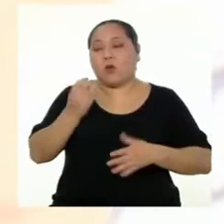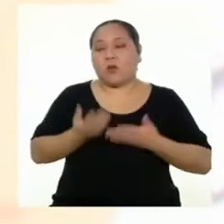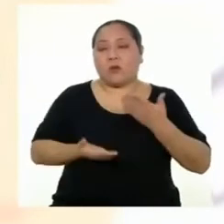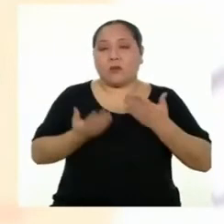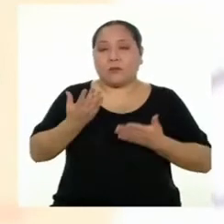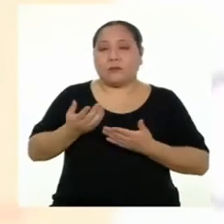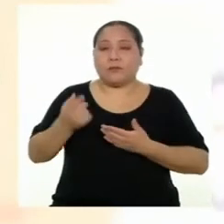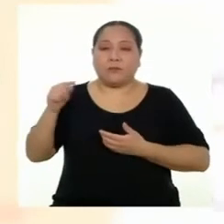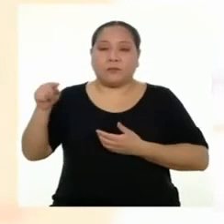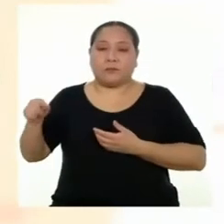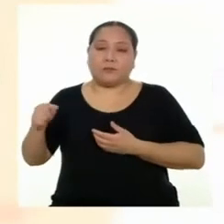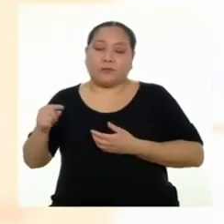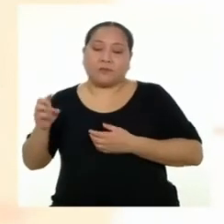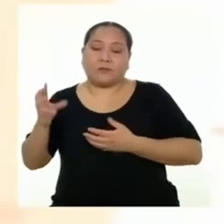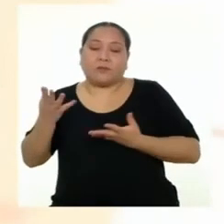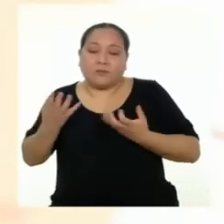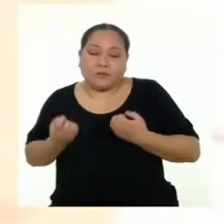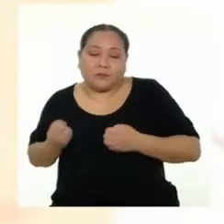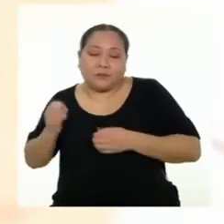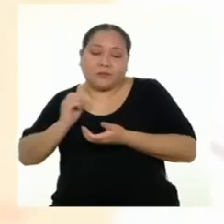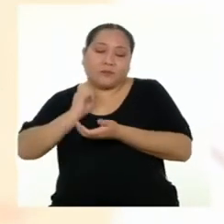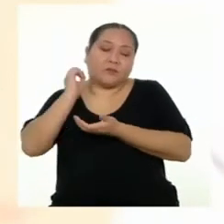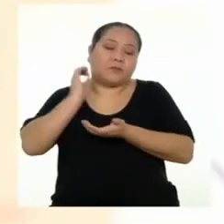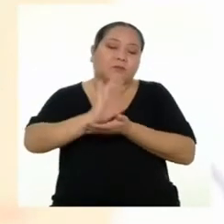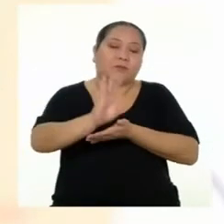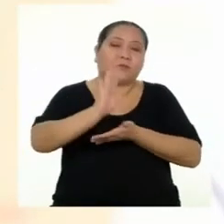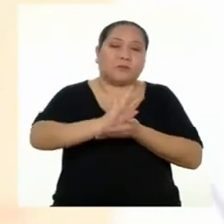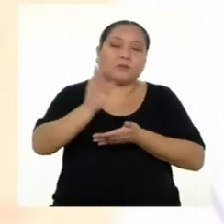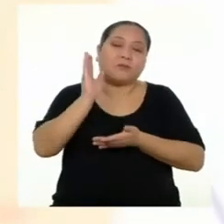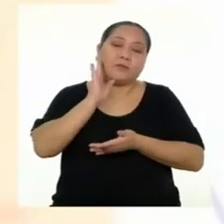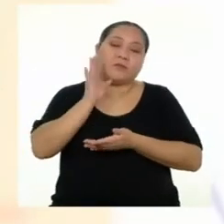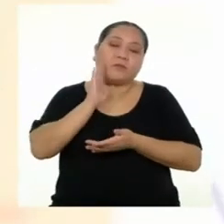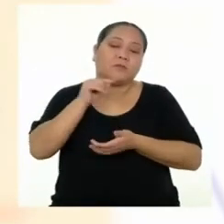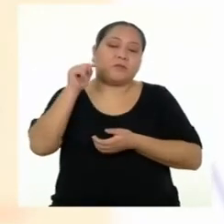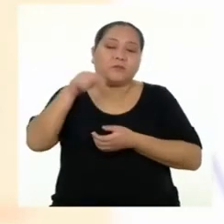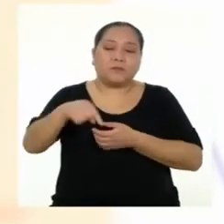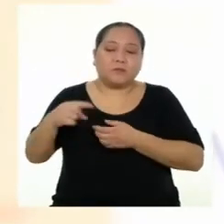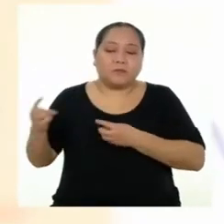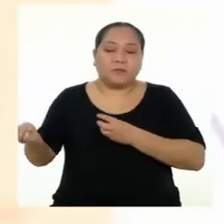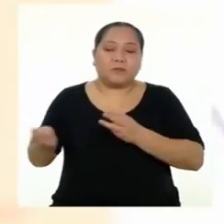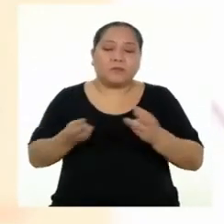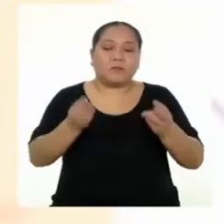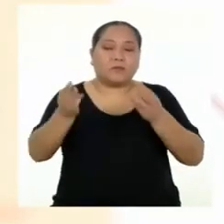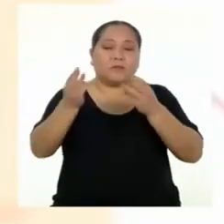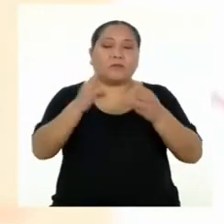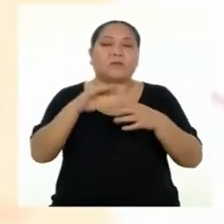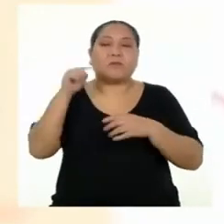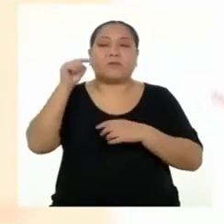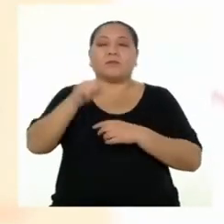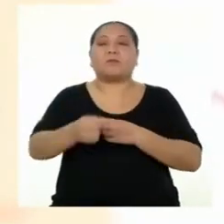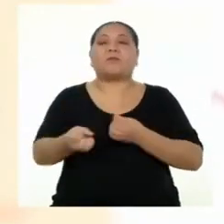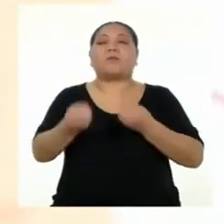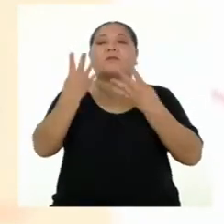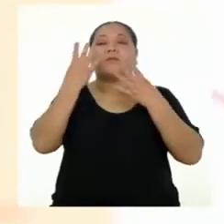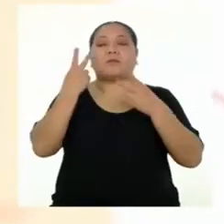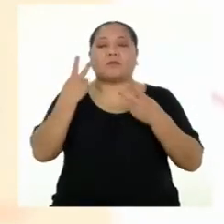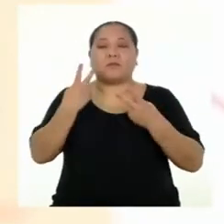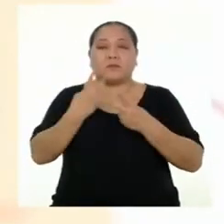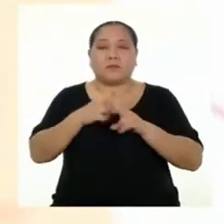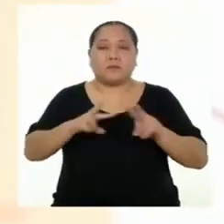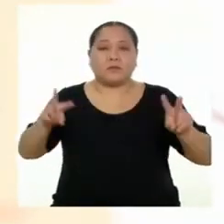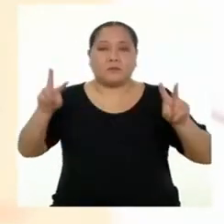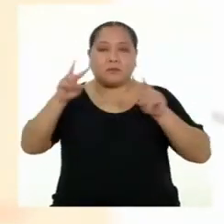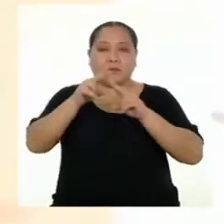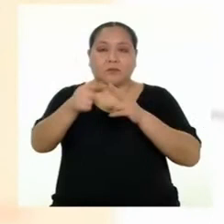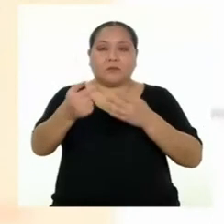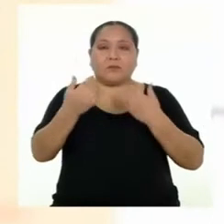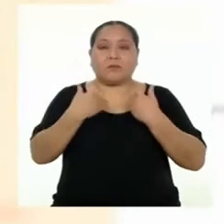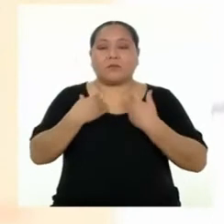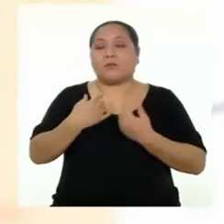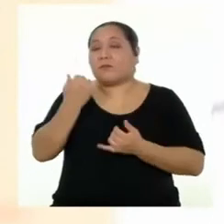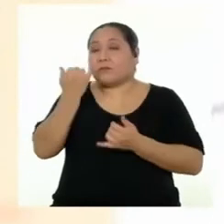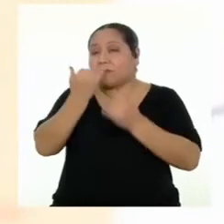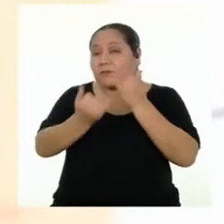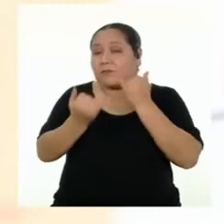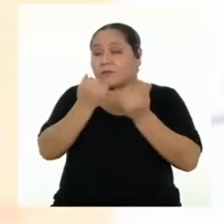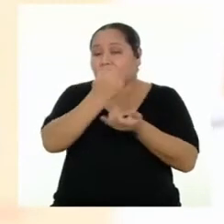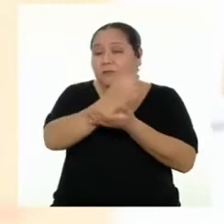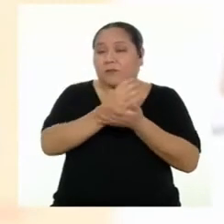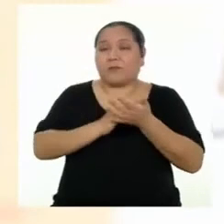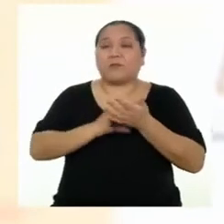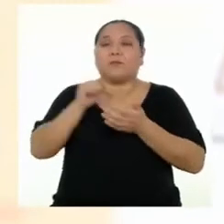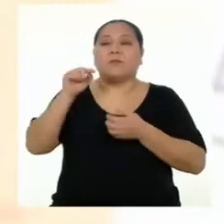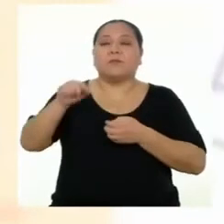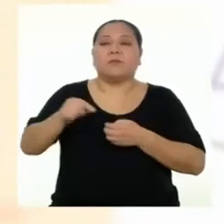u obligación de desprenderse para ser manejado priorizando la valorización de éste. Y, en último caso,